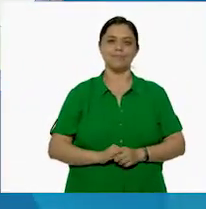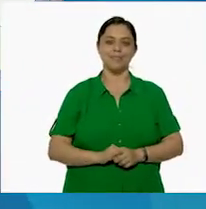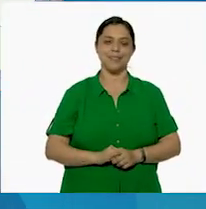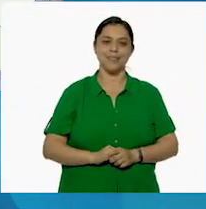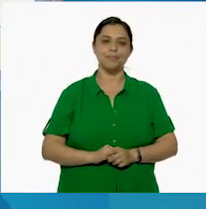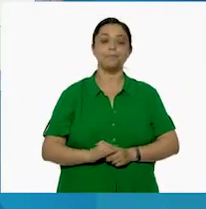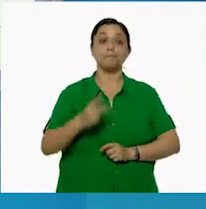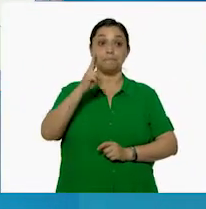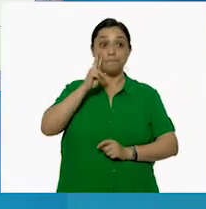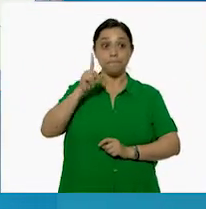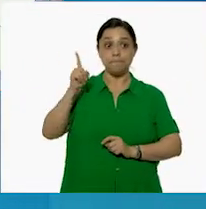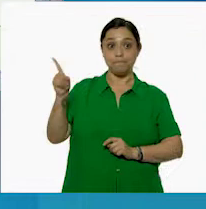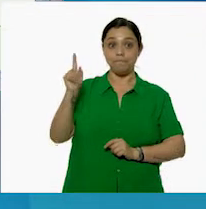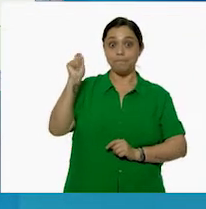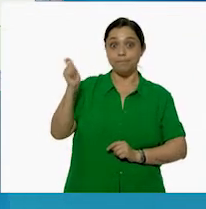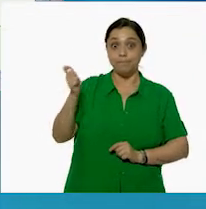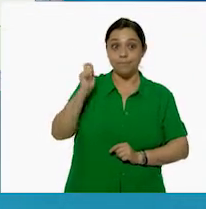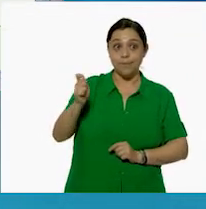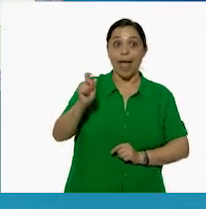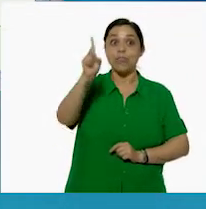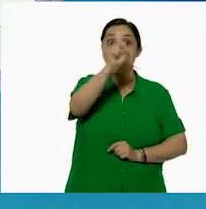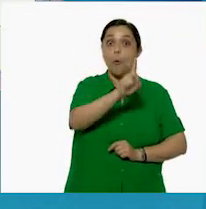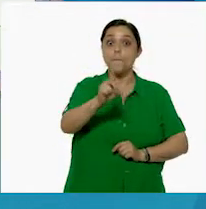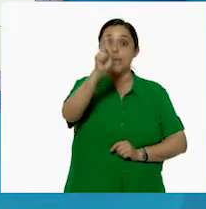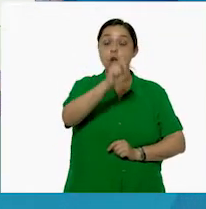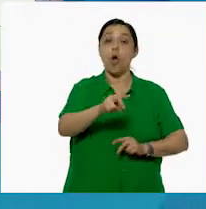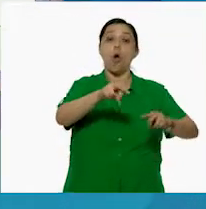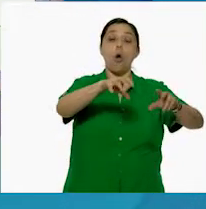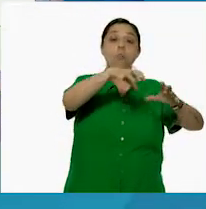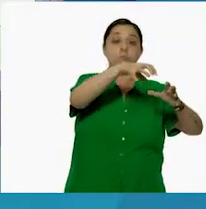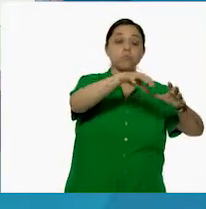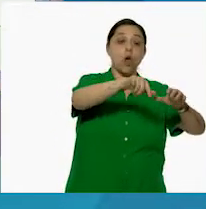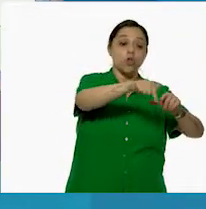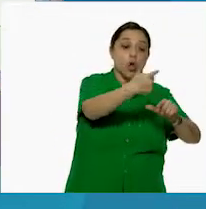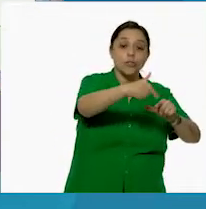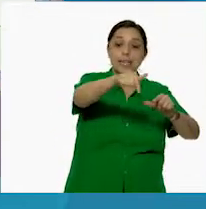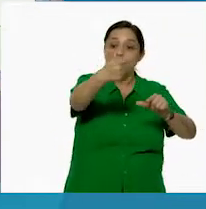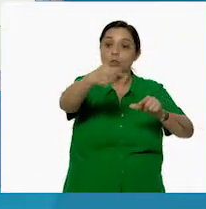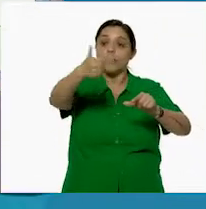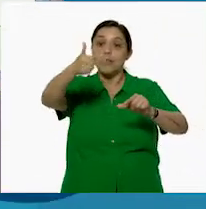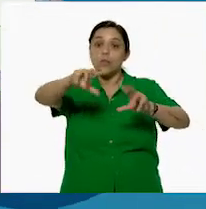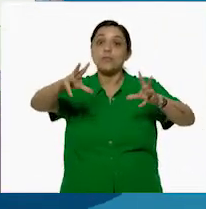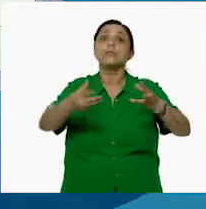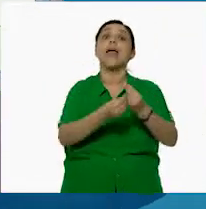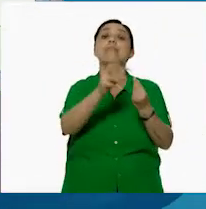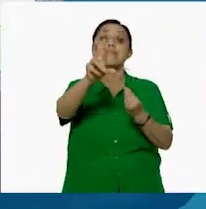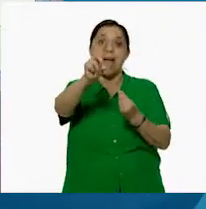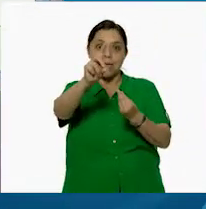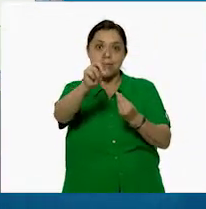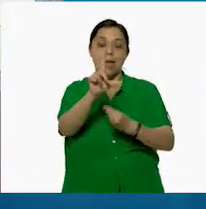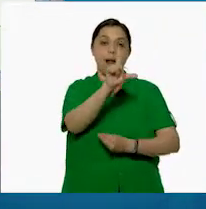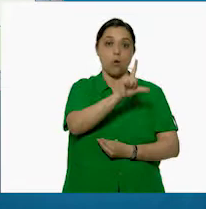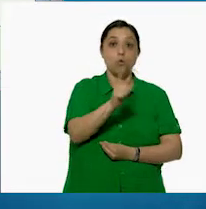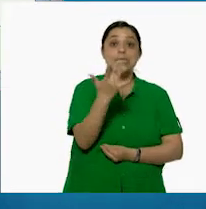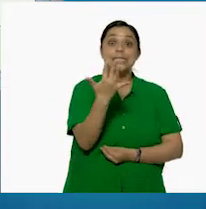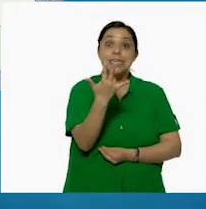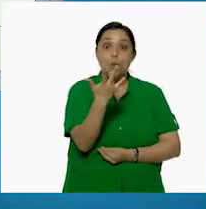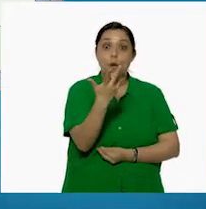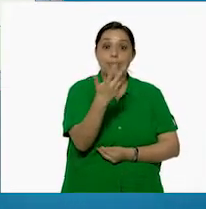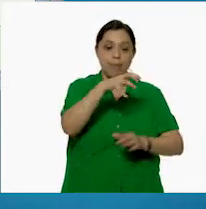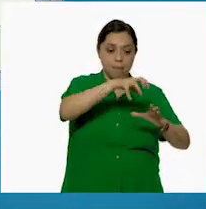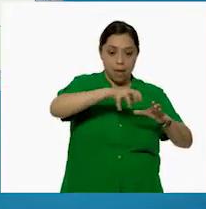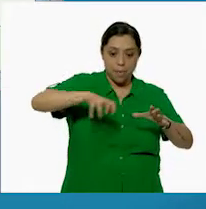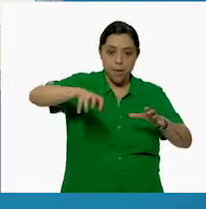Como pueden ver en la imagen, el domingo se vendieron 30 docenas. El lunes, 50. El martes,